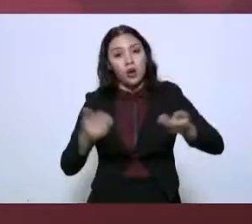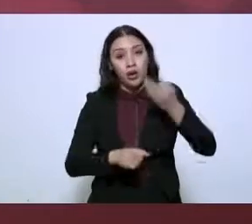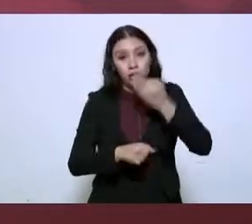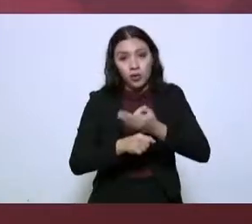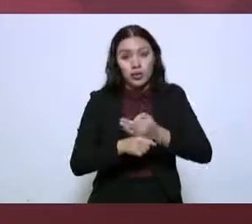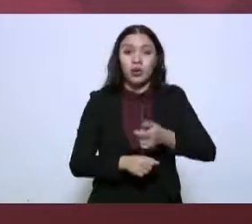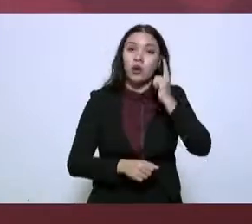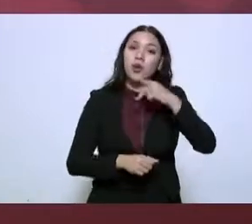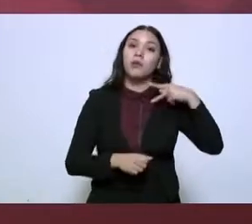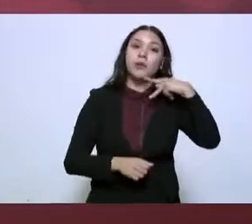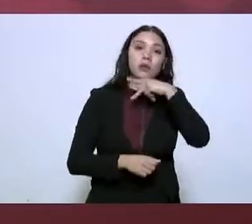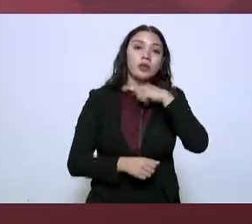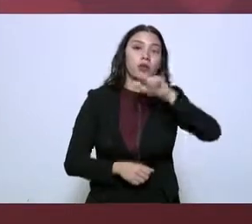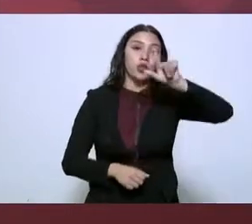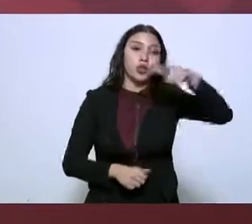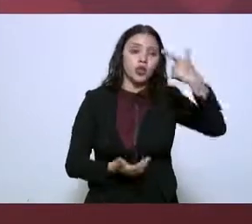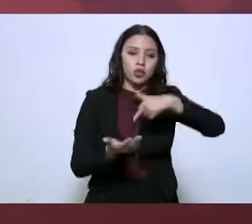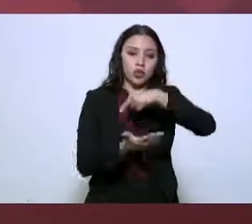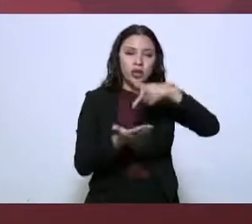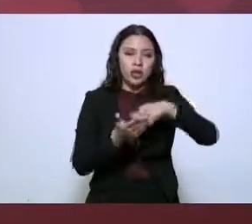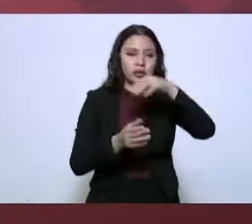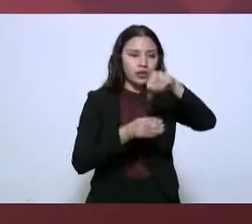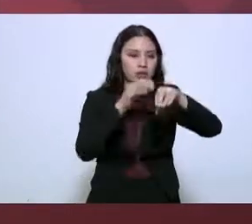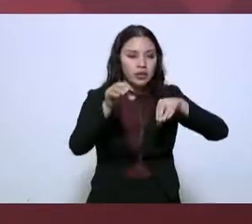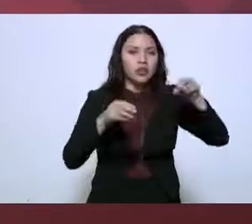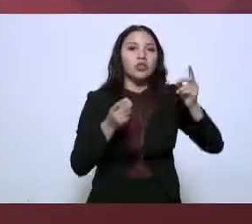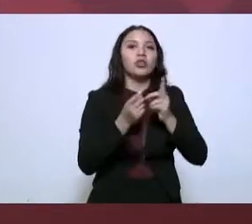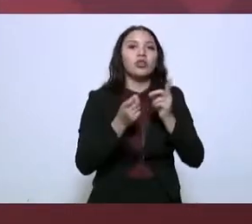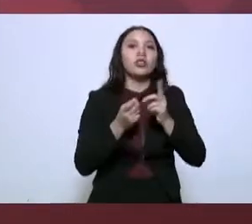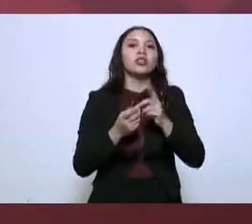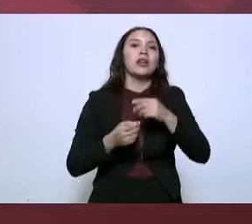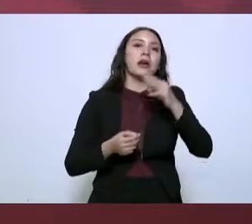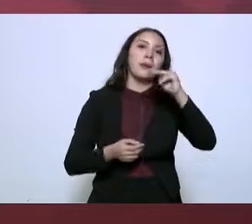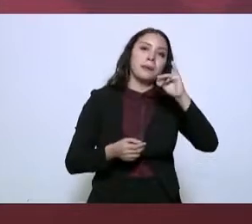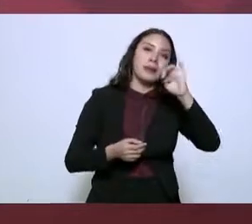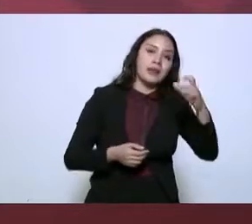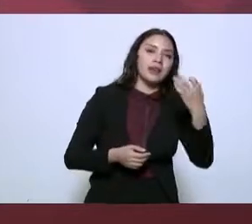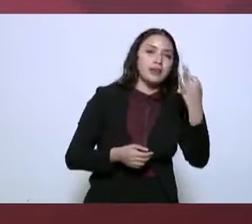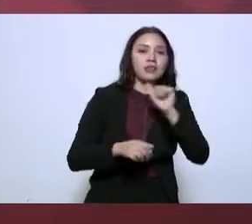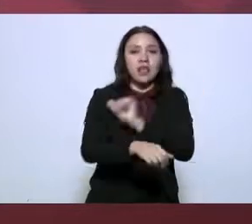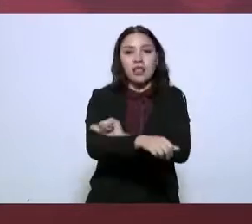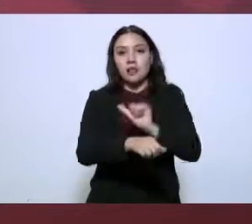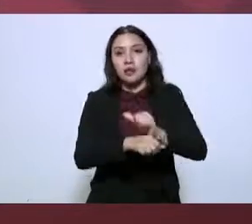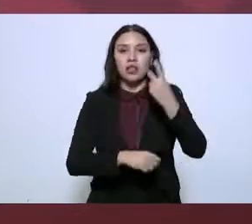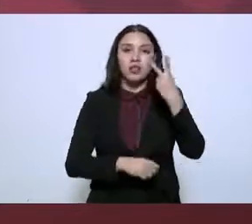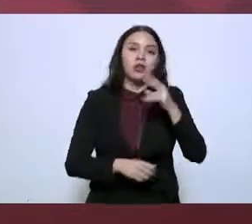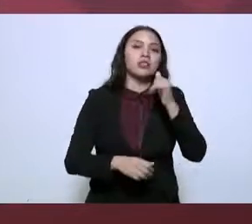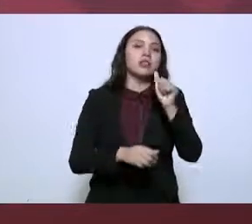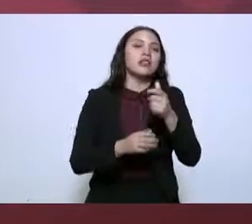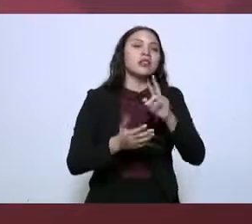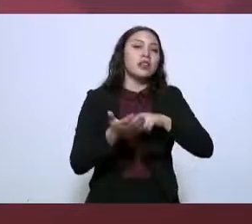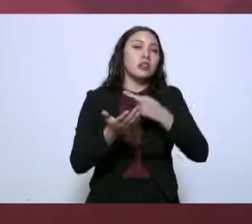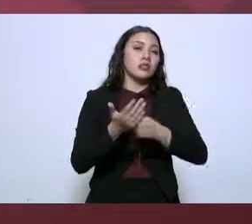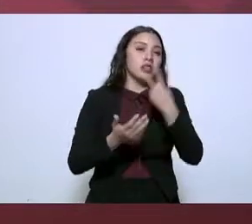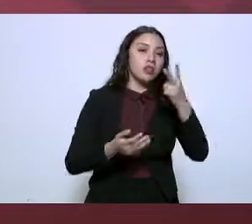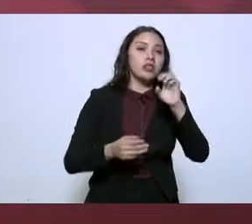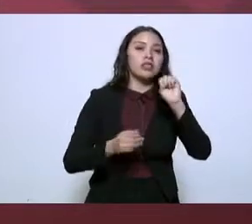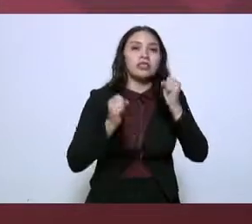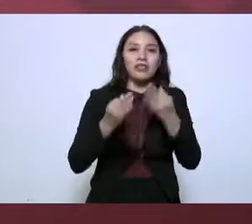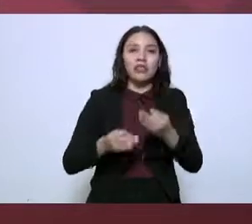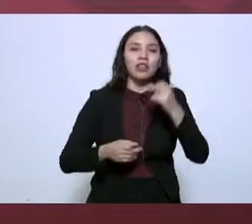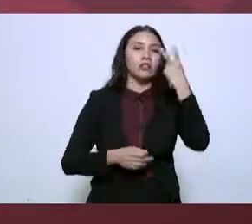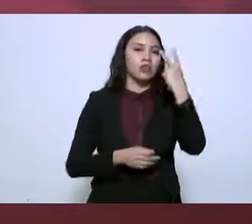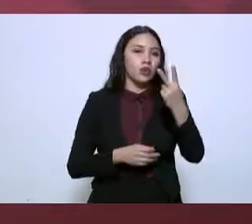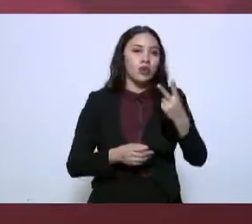12 instalaciones. En Mierce son tres, Altamira dos, Reynosa dos, San Fernando dos,